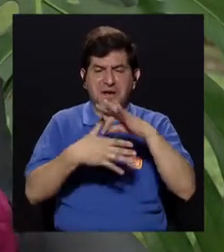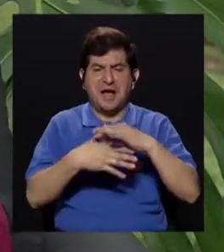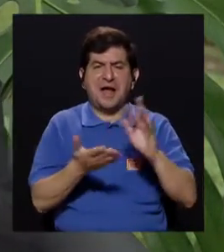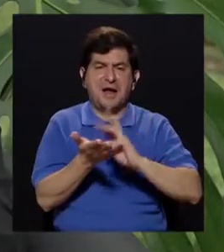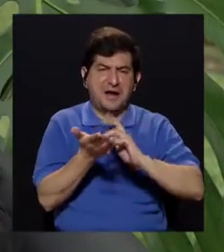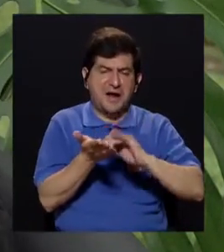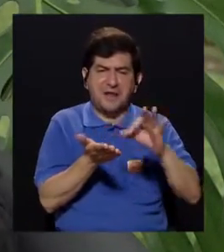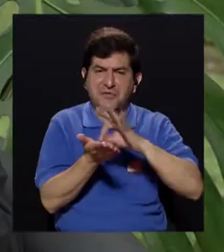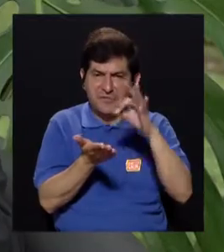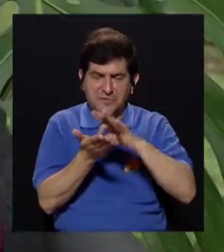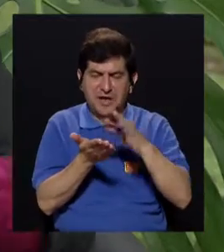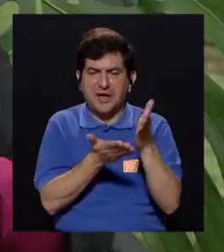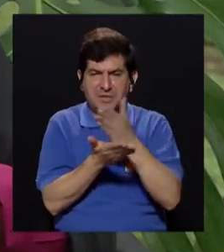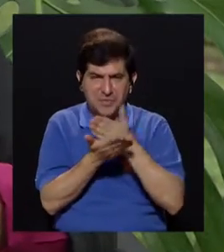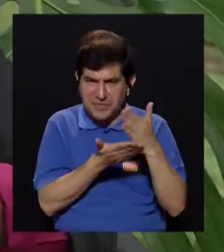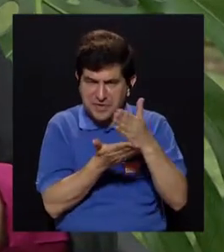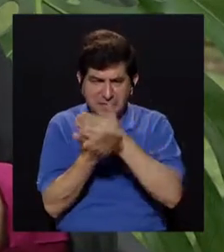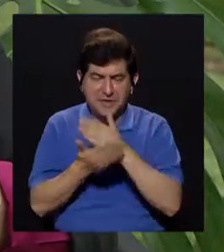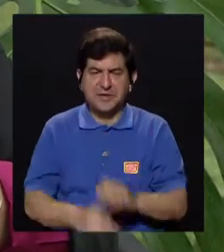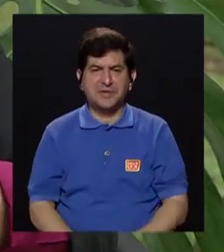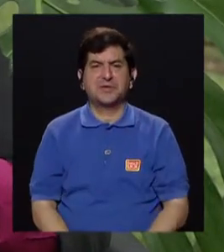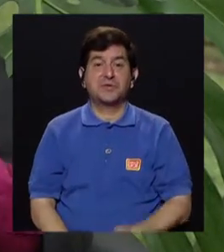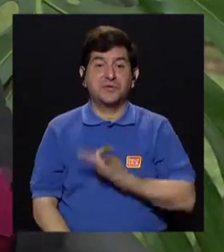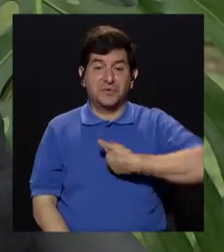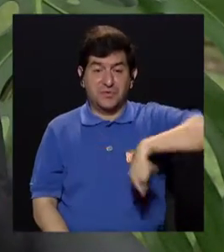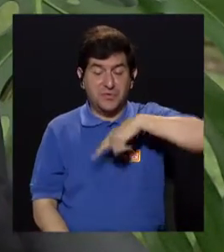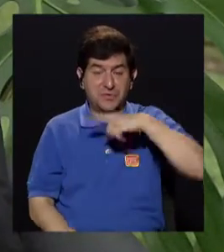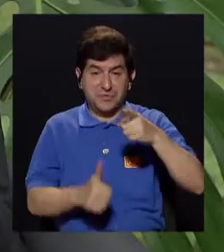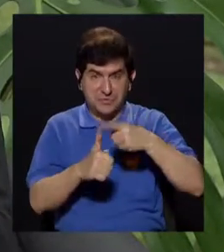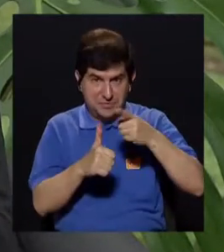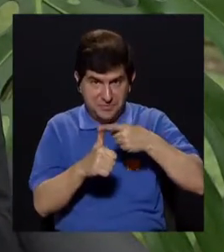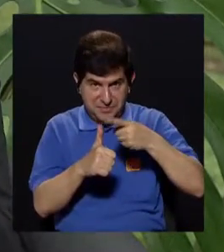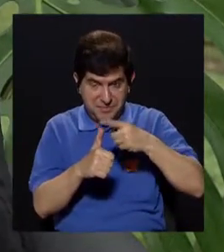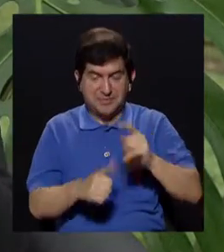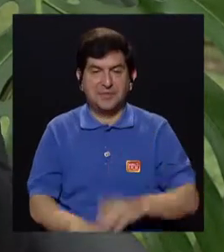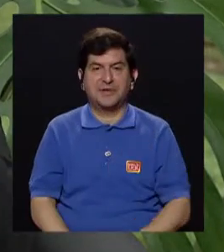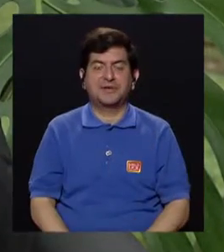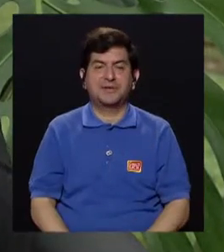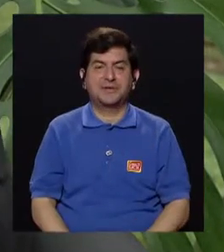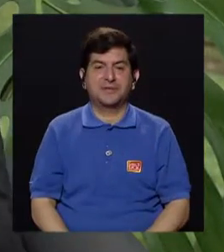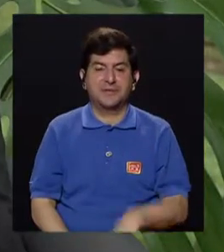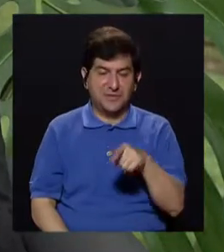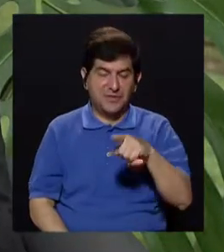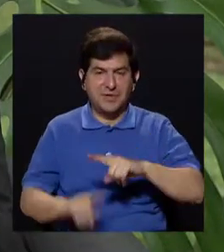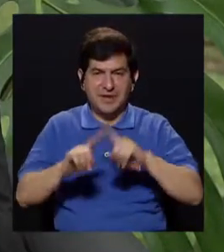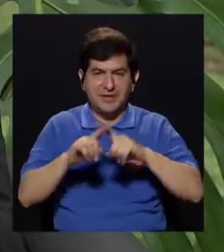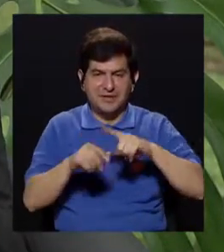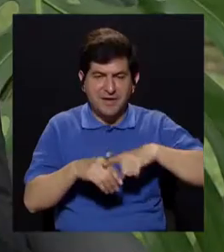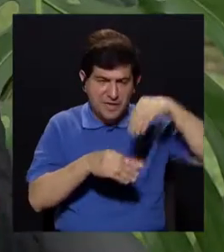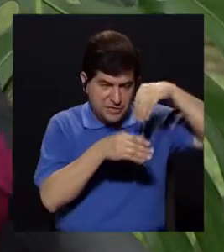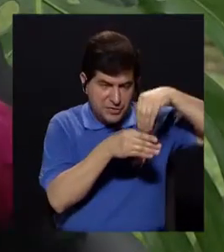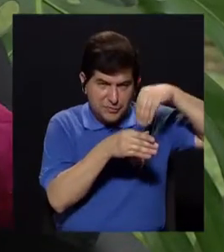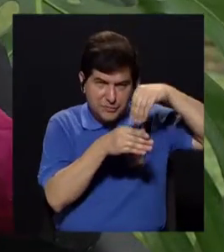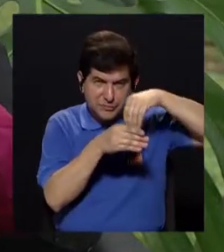de carne, el arroz, los frijoles, el picadillo? ¿qué vamos a hacer? Primero, que las sustancias